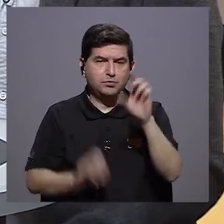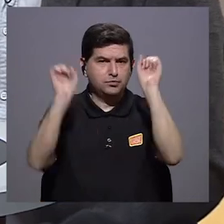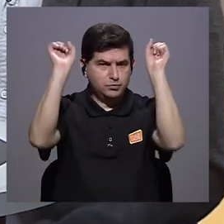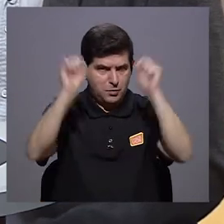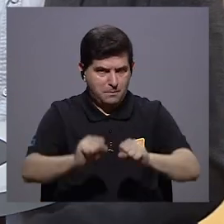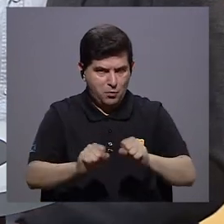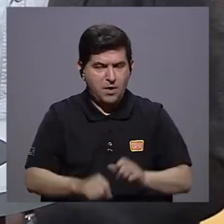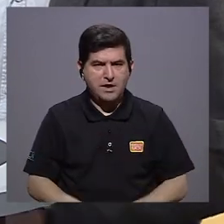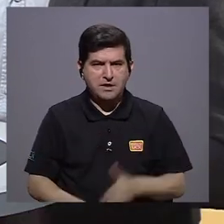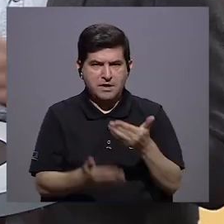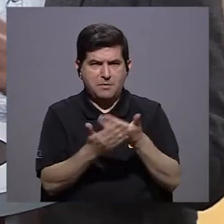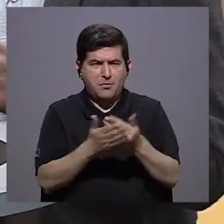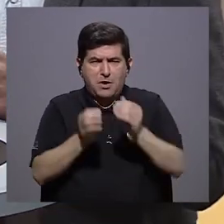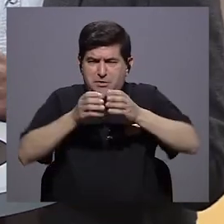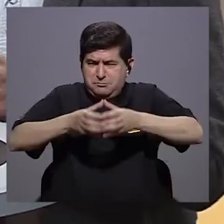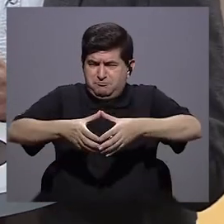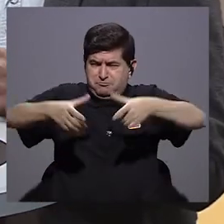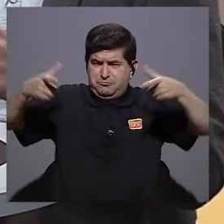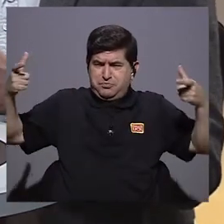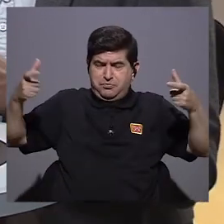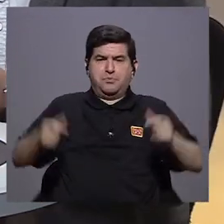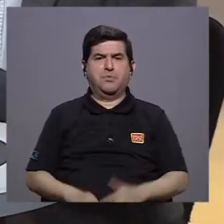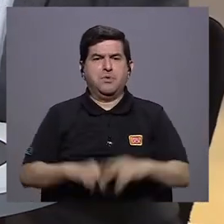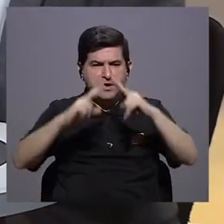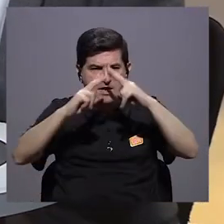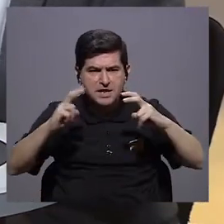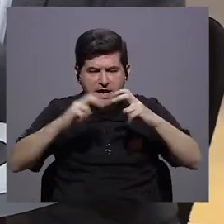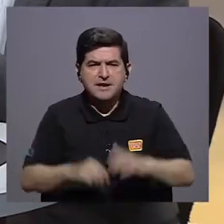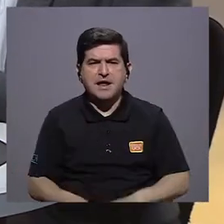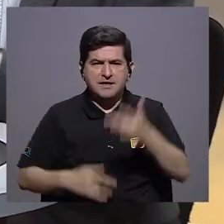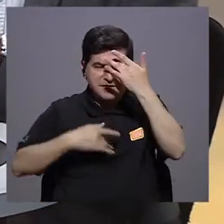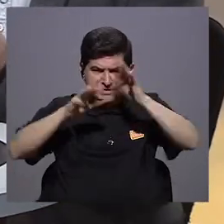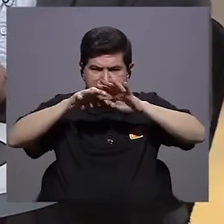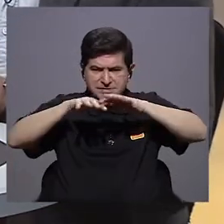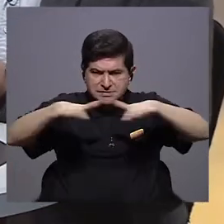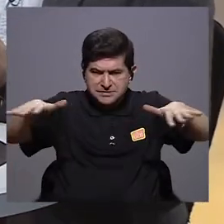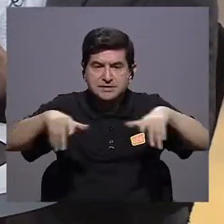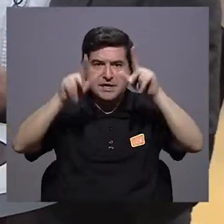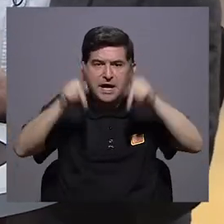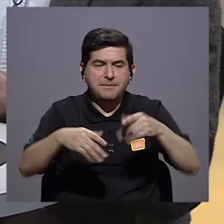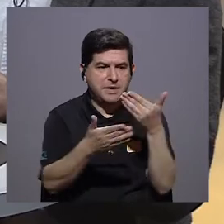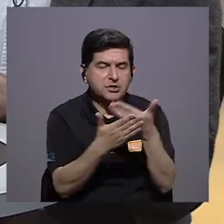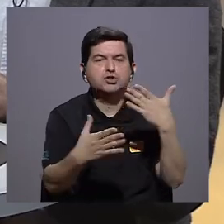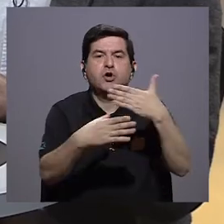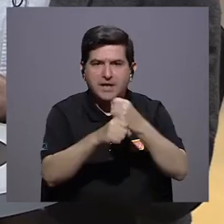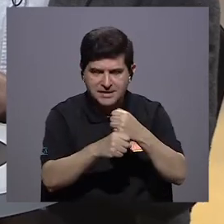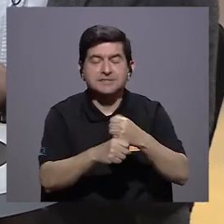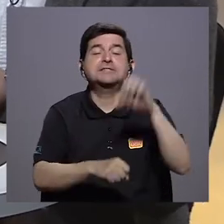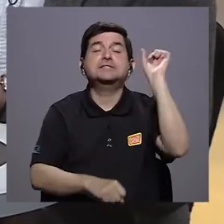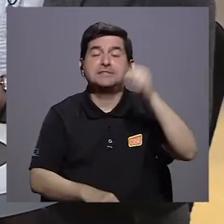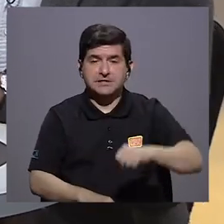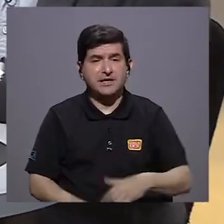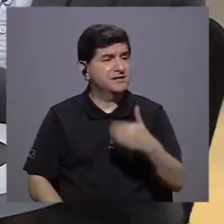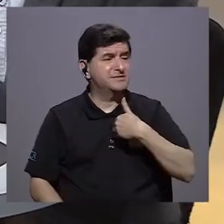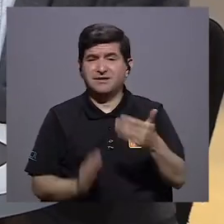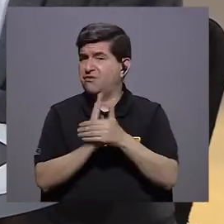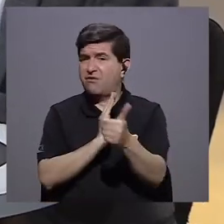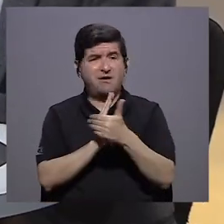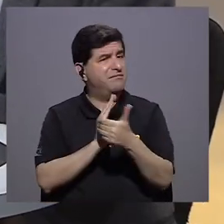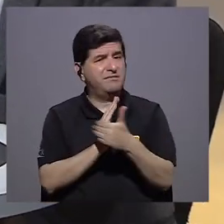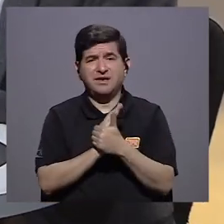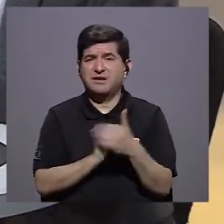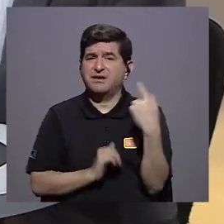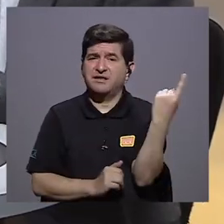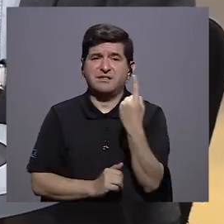de que si usted puede brindar pruebas masivas y darle rastreo epidemiológico a las personas a las cuales está haciéndole las pruebas, entonces sí. Si no tiene esa